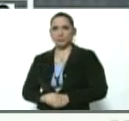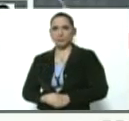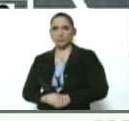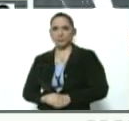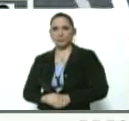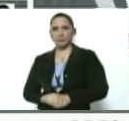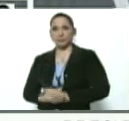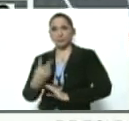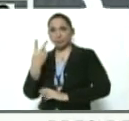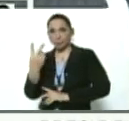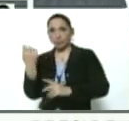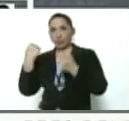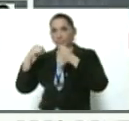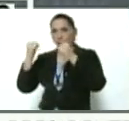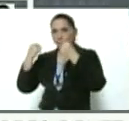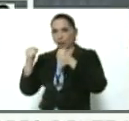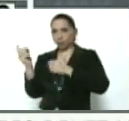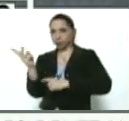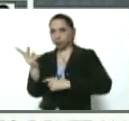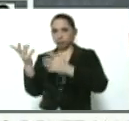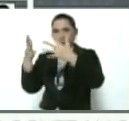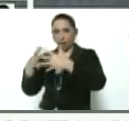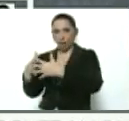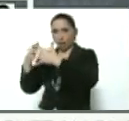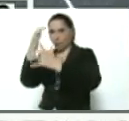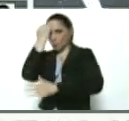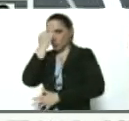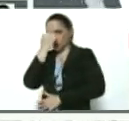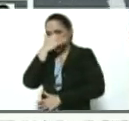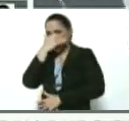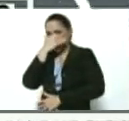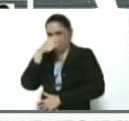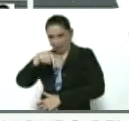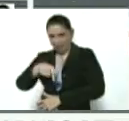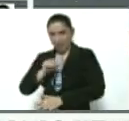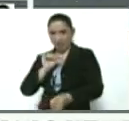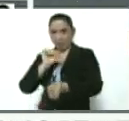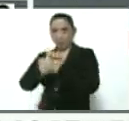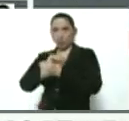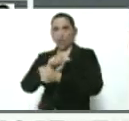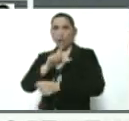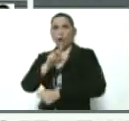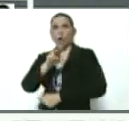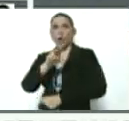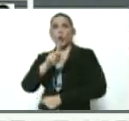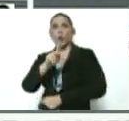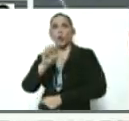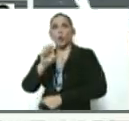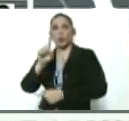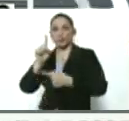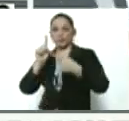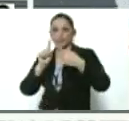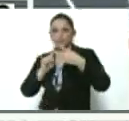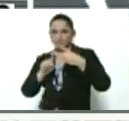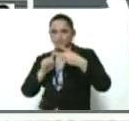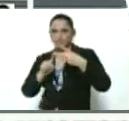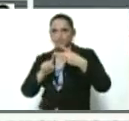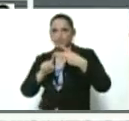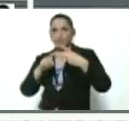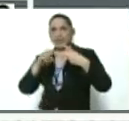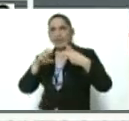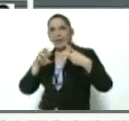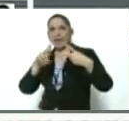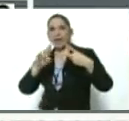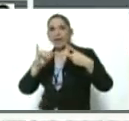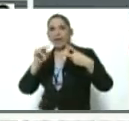entrenadores norteamericanos, los dos mercenarios norteamericanos que fueron capturados, Luke Alexander Denman, Iron Seth Berry, y